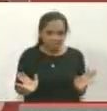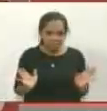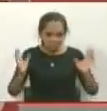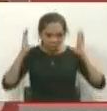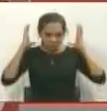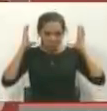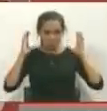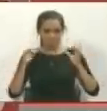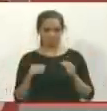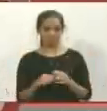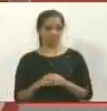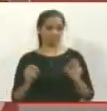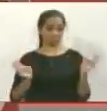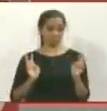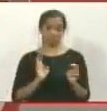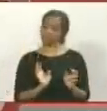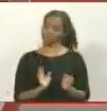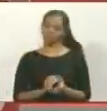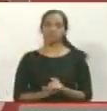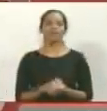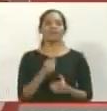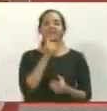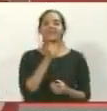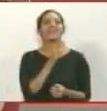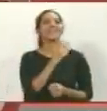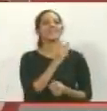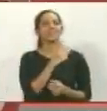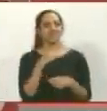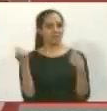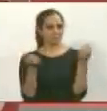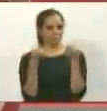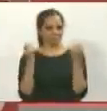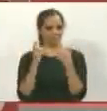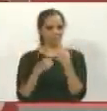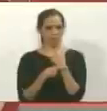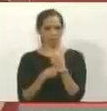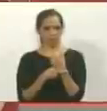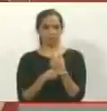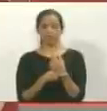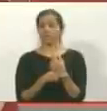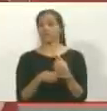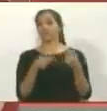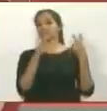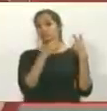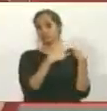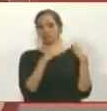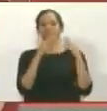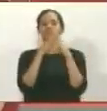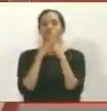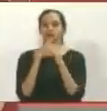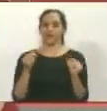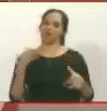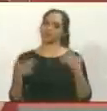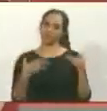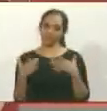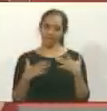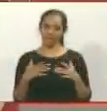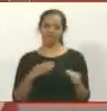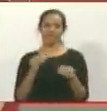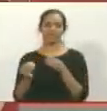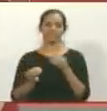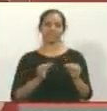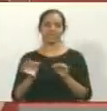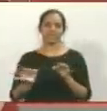Ese alias. Quien es el jefe de prensa de Juanito Limaña y se encarga de todos los eventos del guión y de montar el